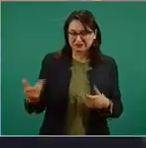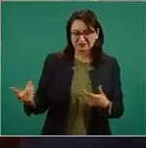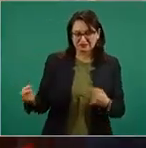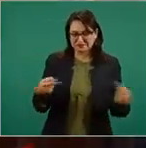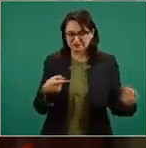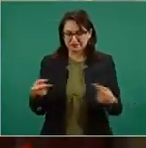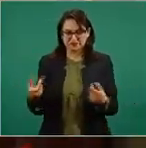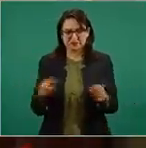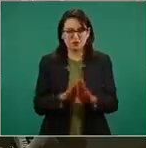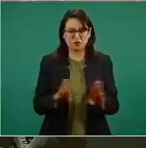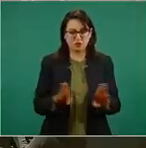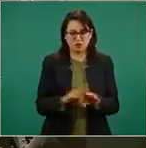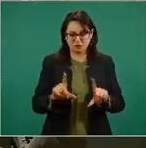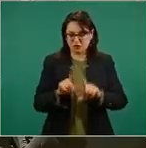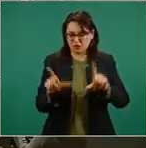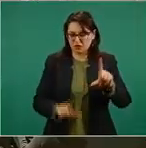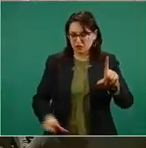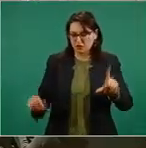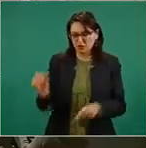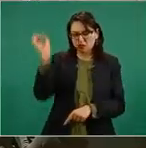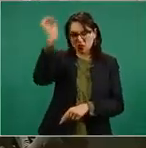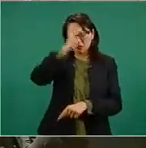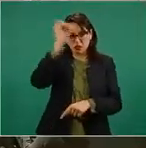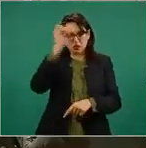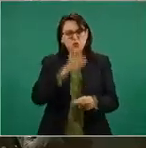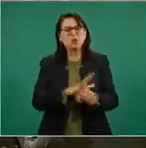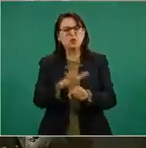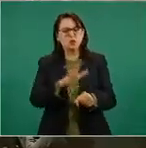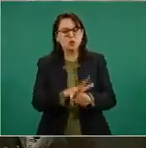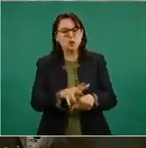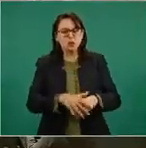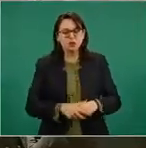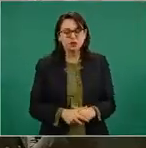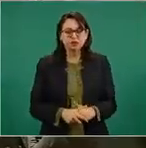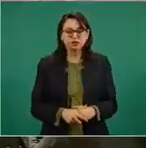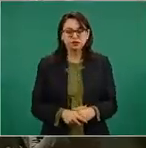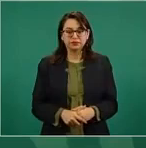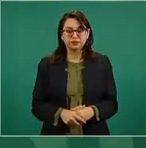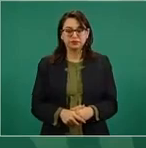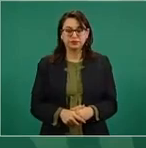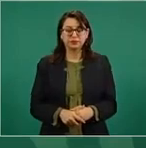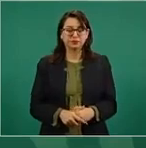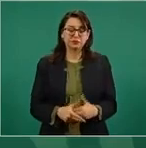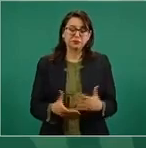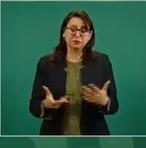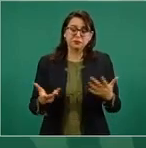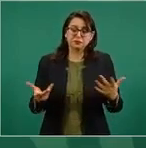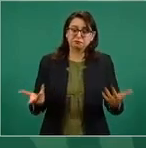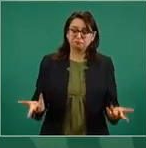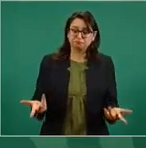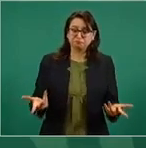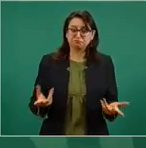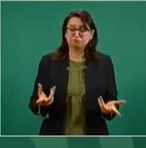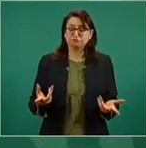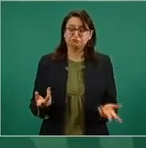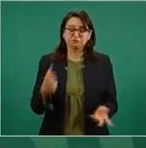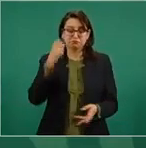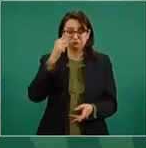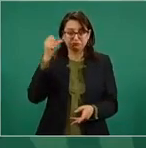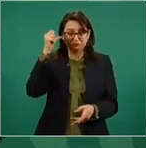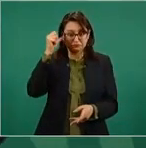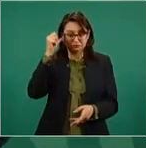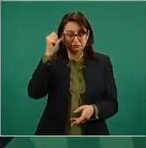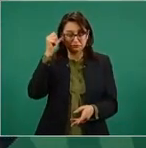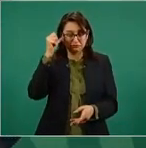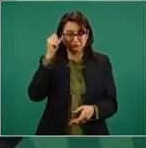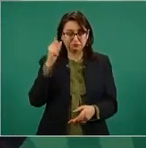del país. Pues es de dominio público lo que sucedió ayer en